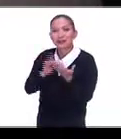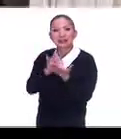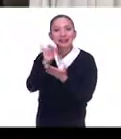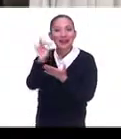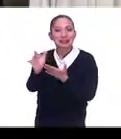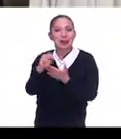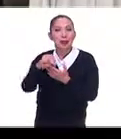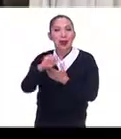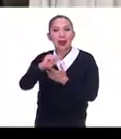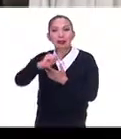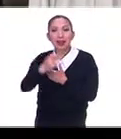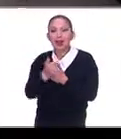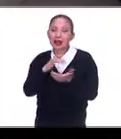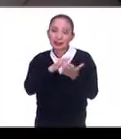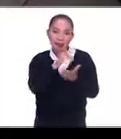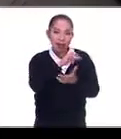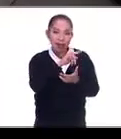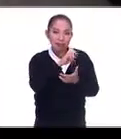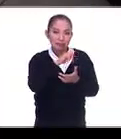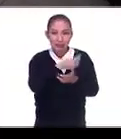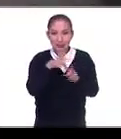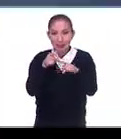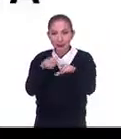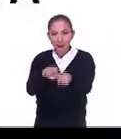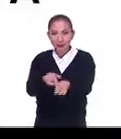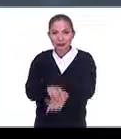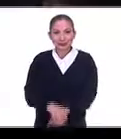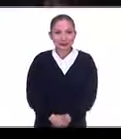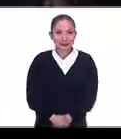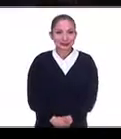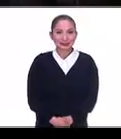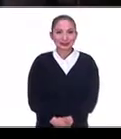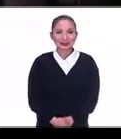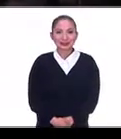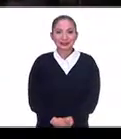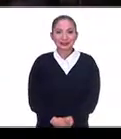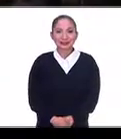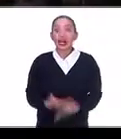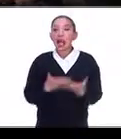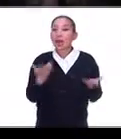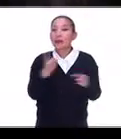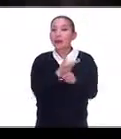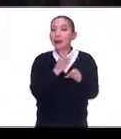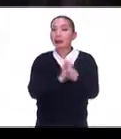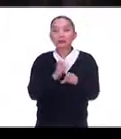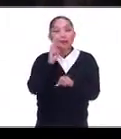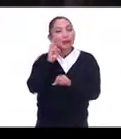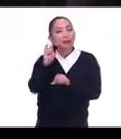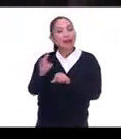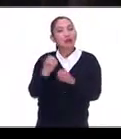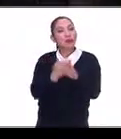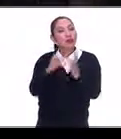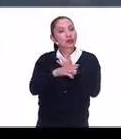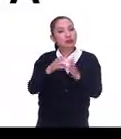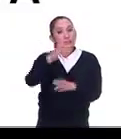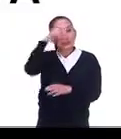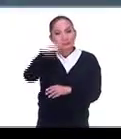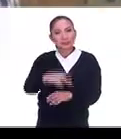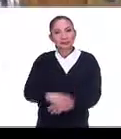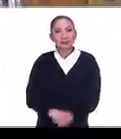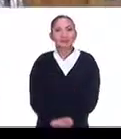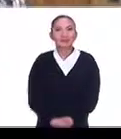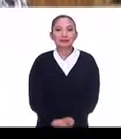gracias, Marta. Gracias a ti, Javier. Y seguimos aquí. Y ahora los invito a que escuchemos la novedad de la patria.